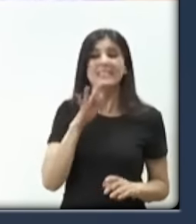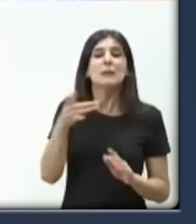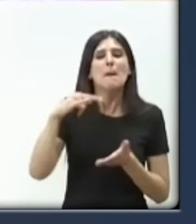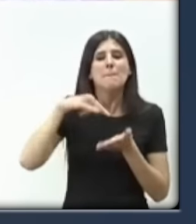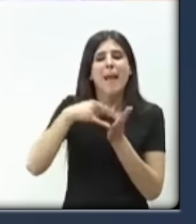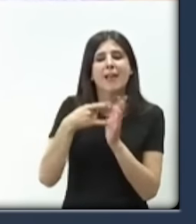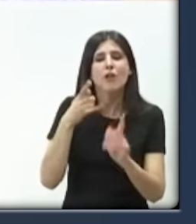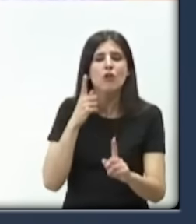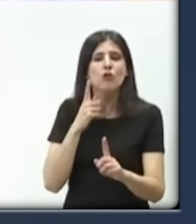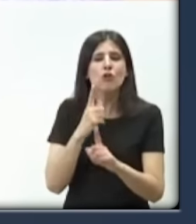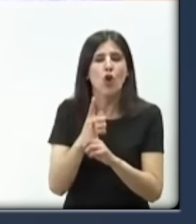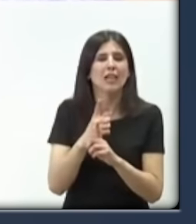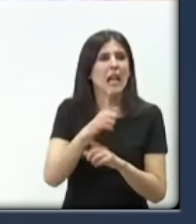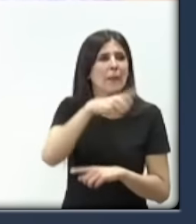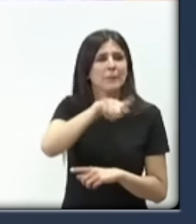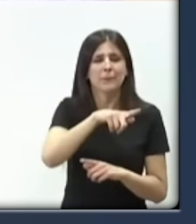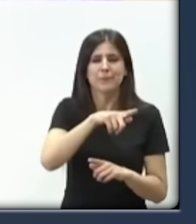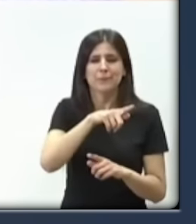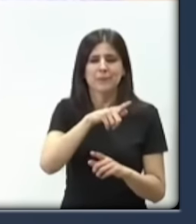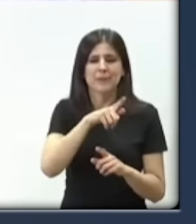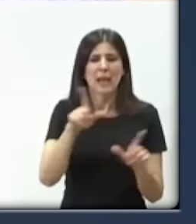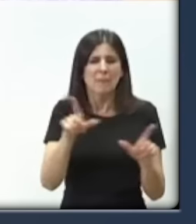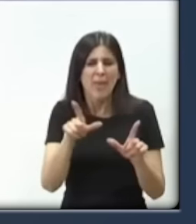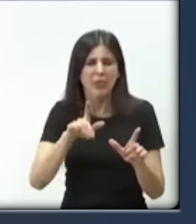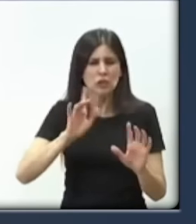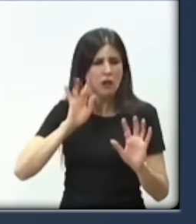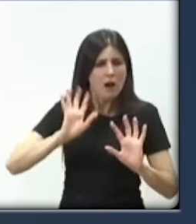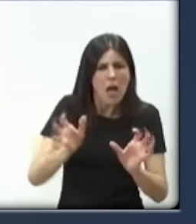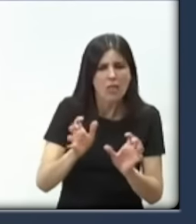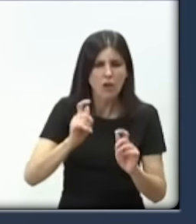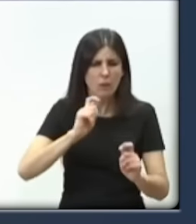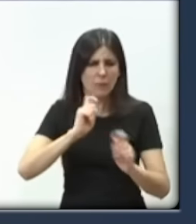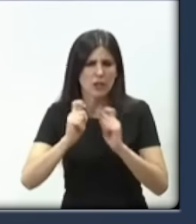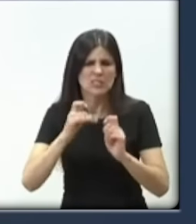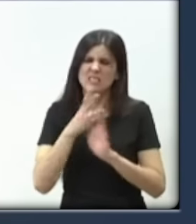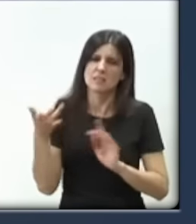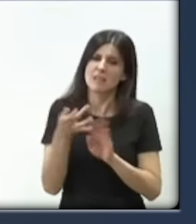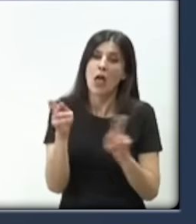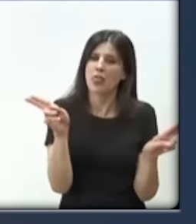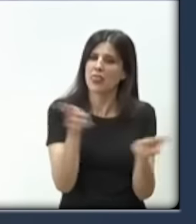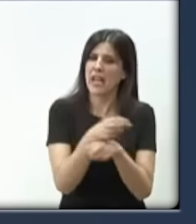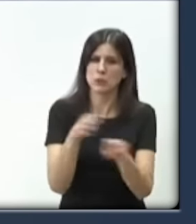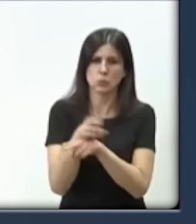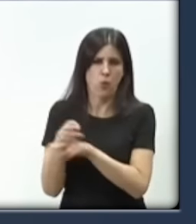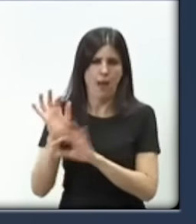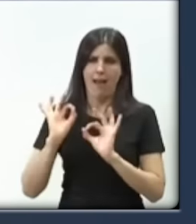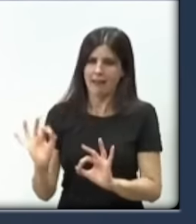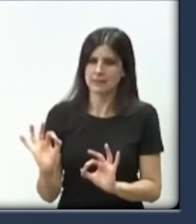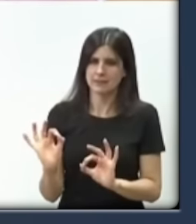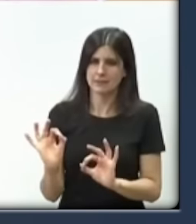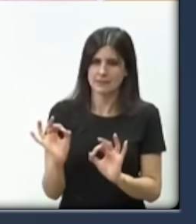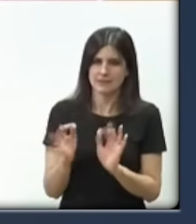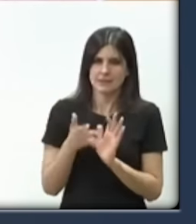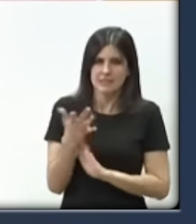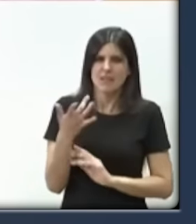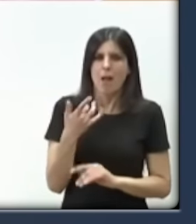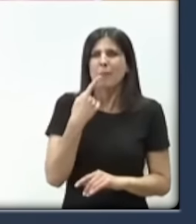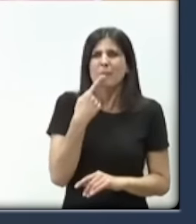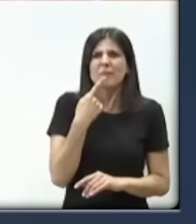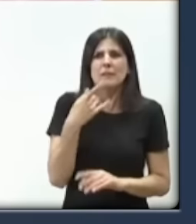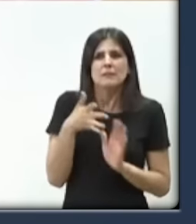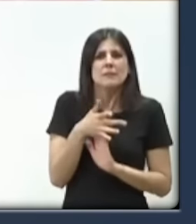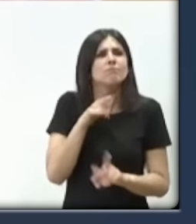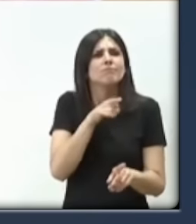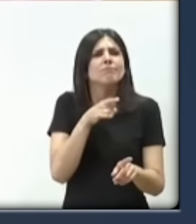contra los medios es un plan de censura. Ministros censores que decidirán lo que es un auténtico